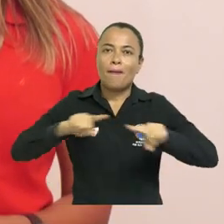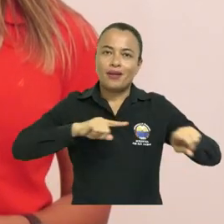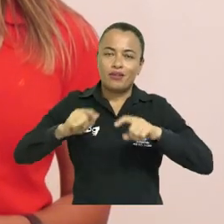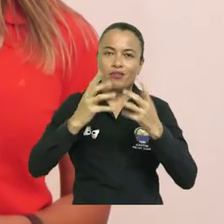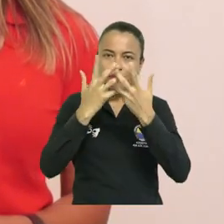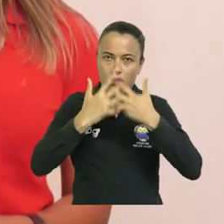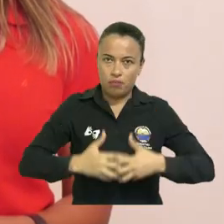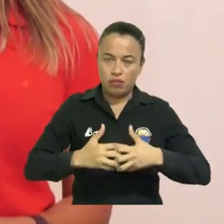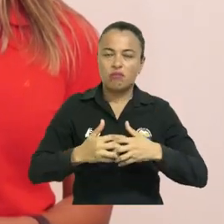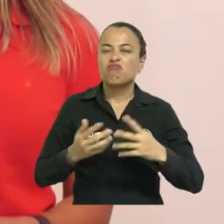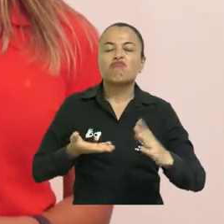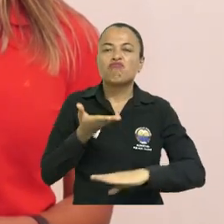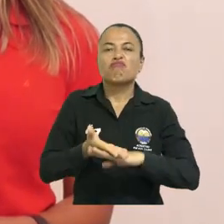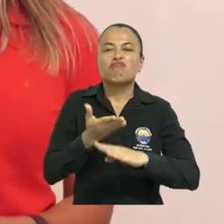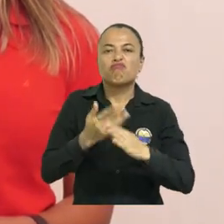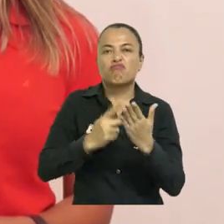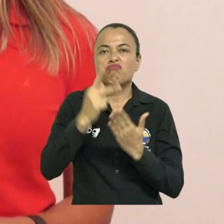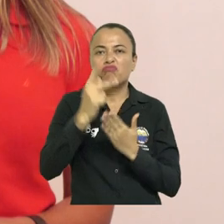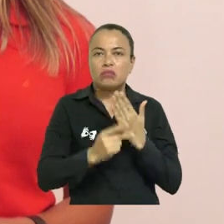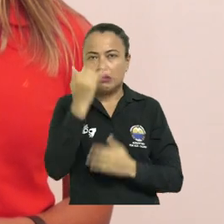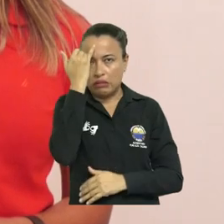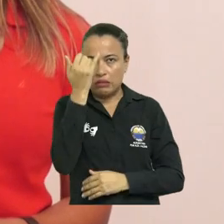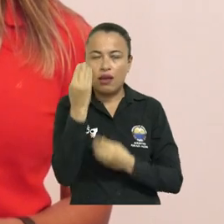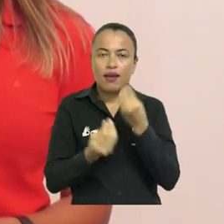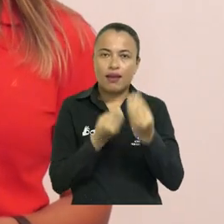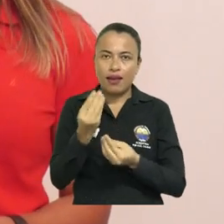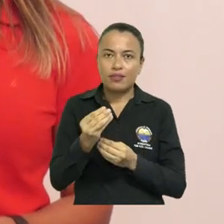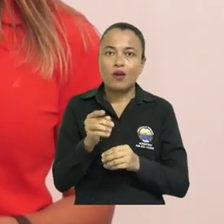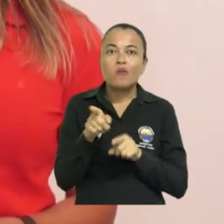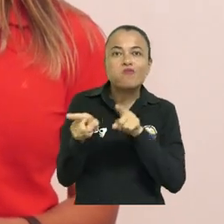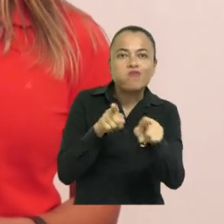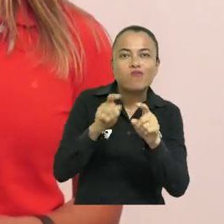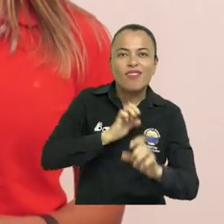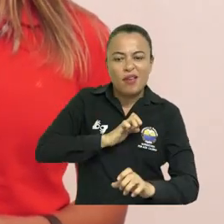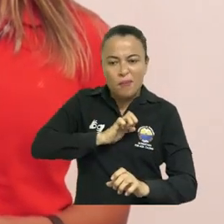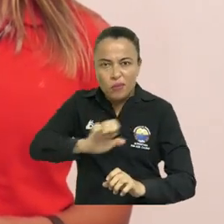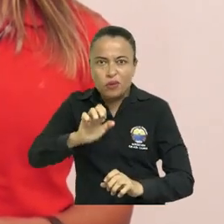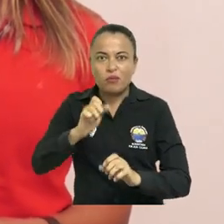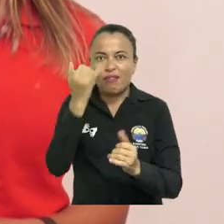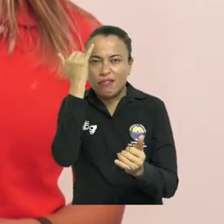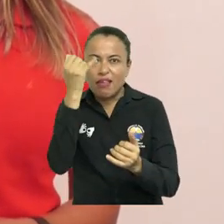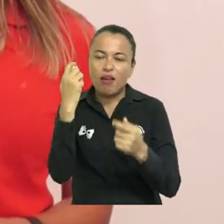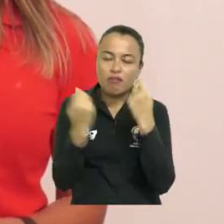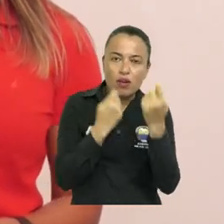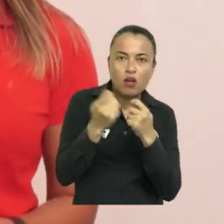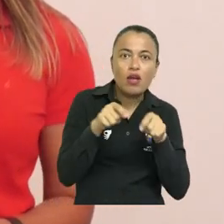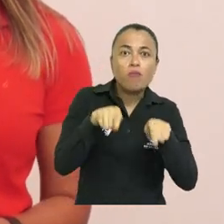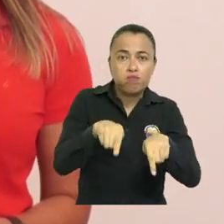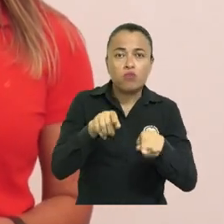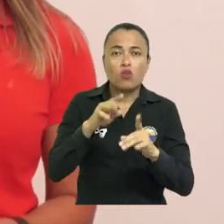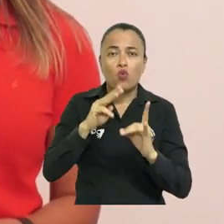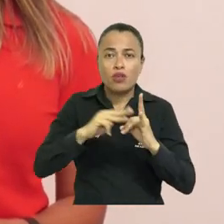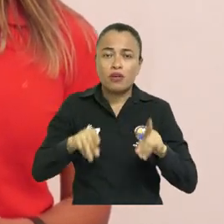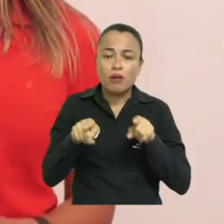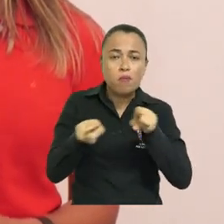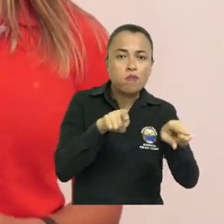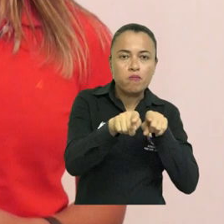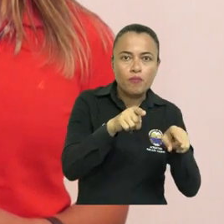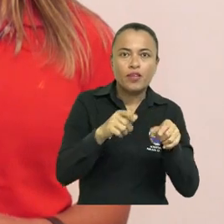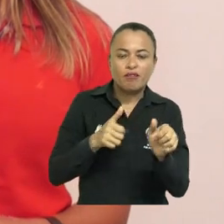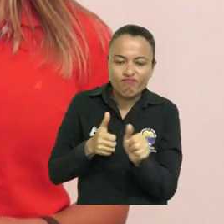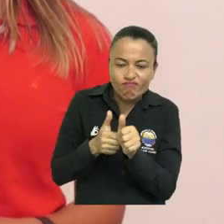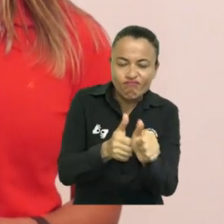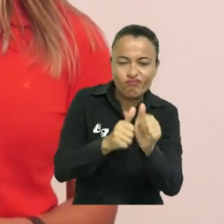proyectos principales es tomar estos emprendimientos e ideas de negocios que encontramos dentro de la universidad y por medio de asesorías y de